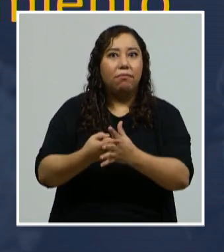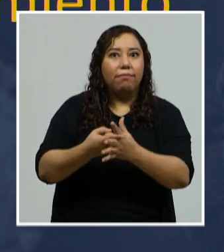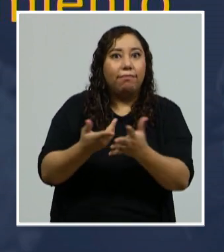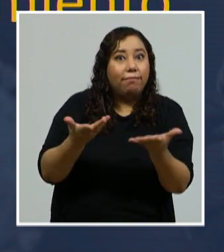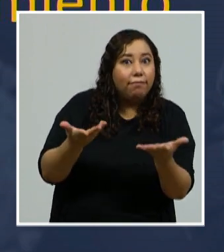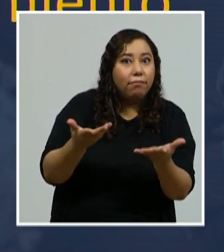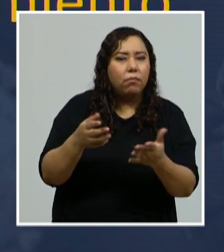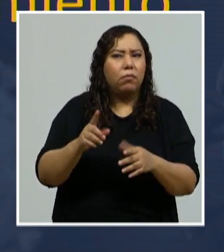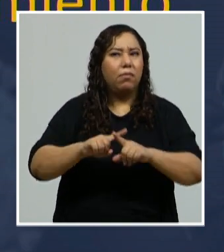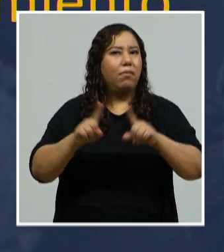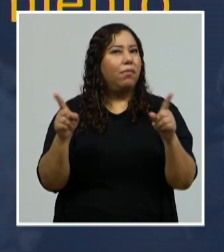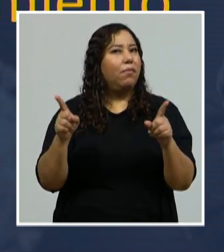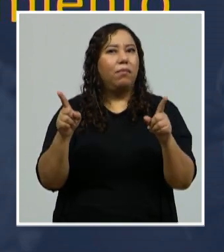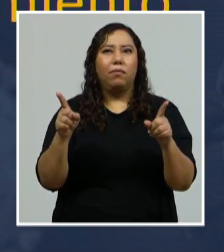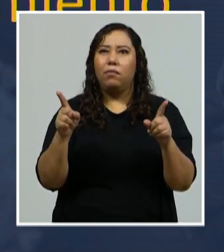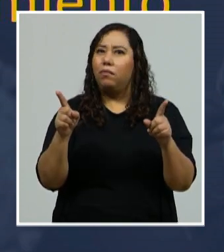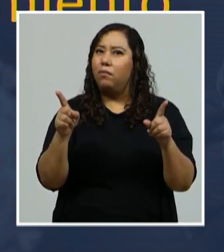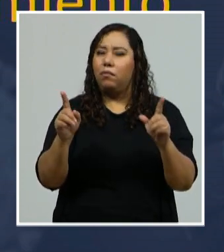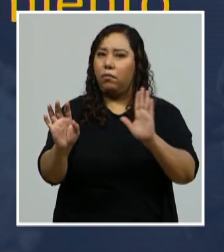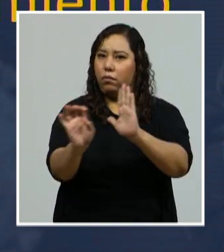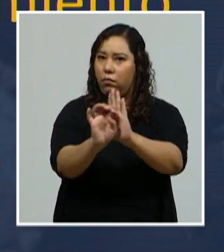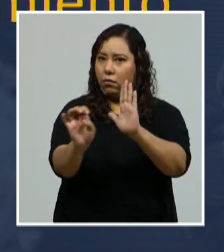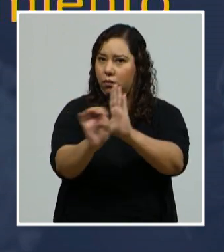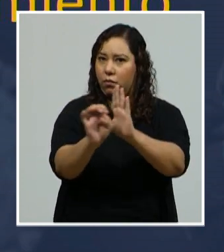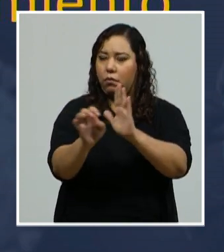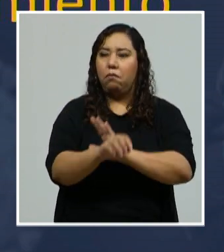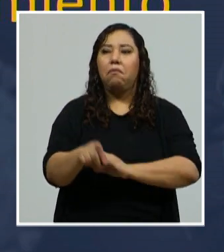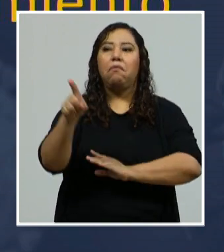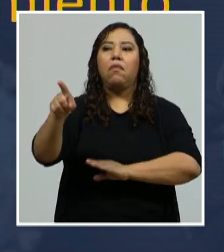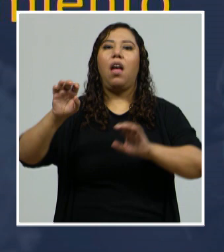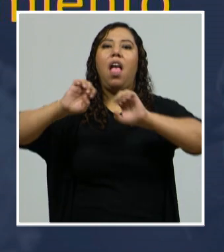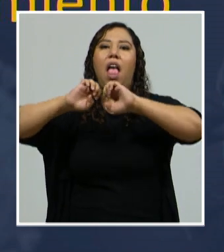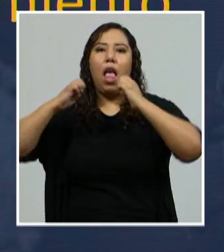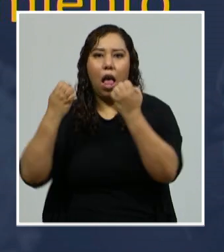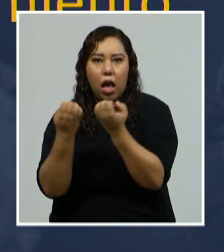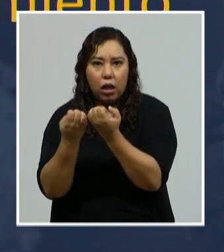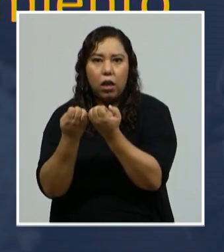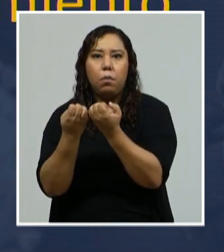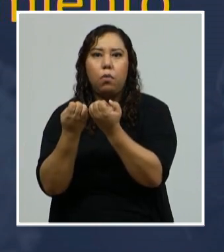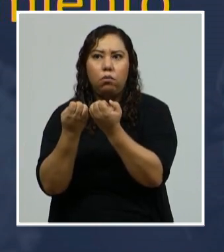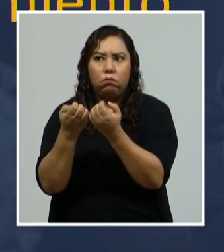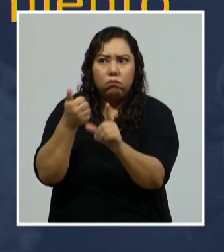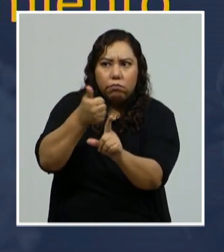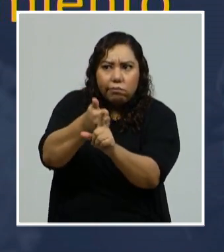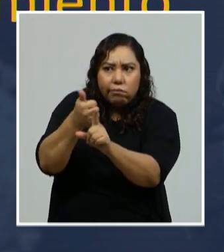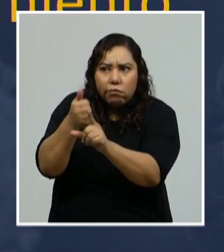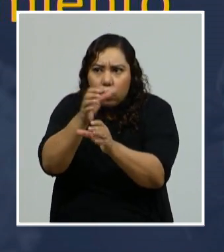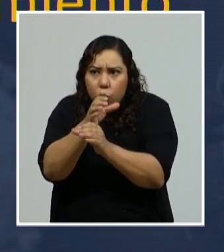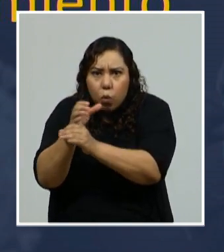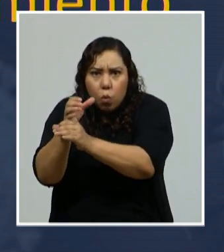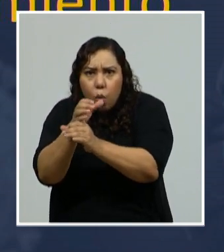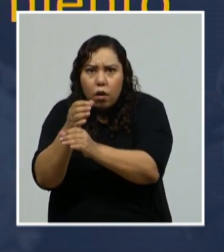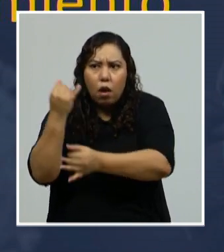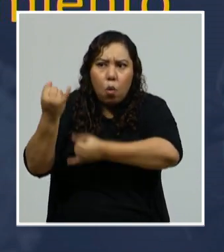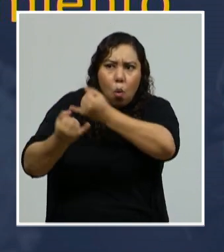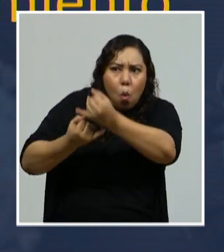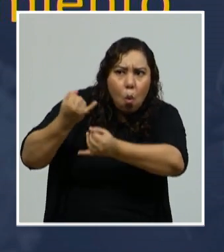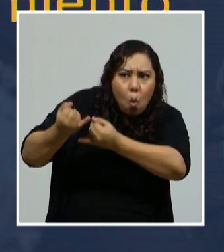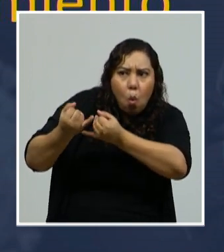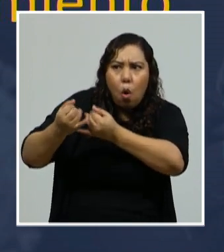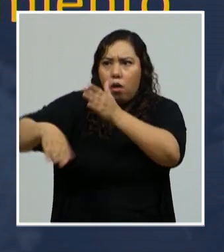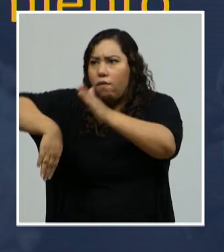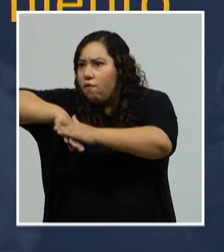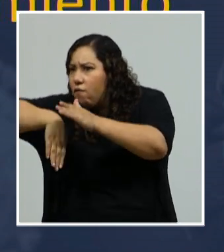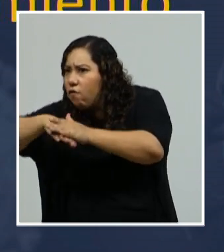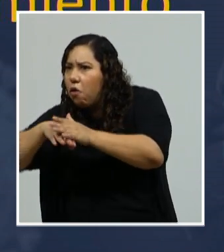nos va a servir que los participantes, que los equipos sigan todas las indicaciones y sigan todos los cuidados con